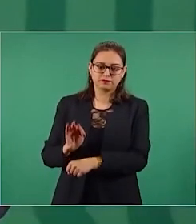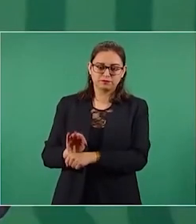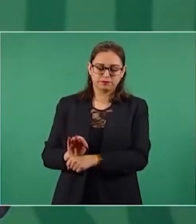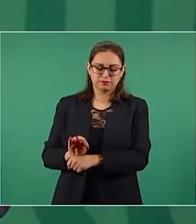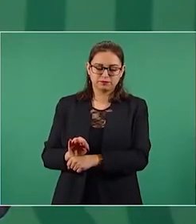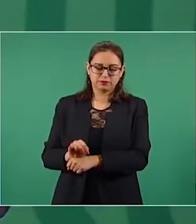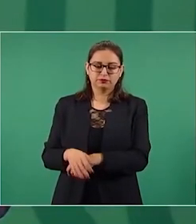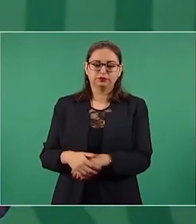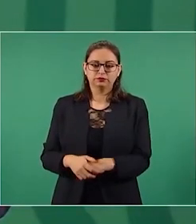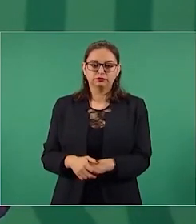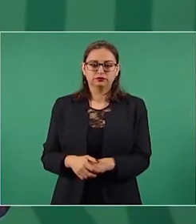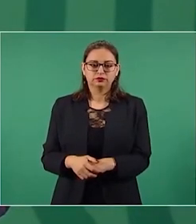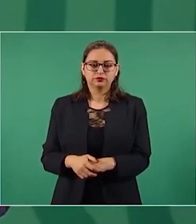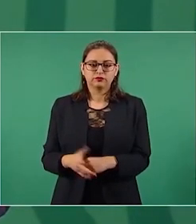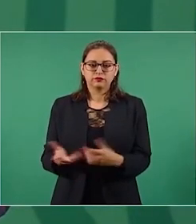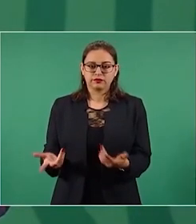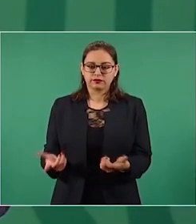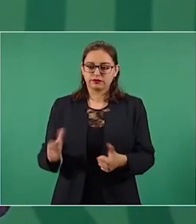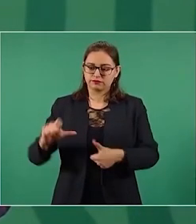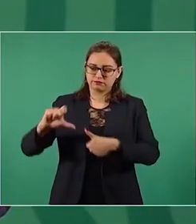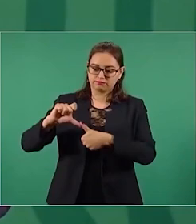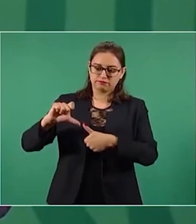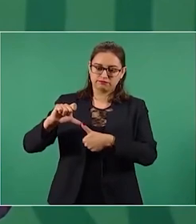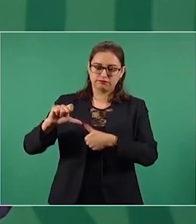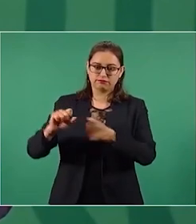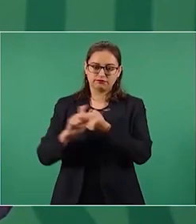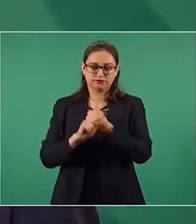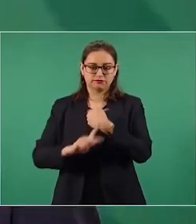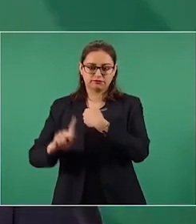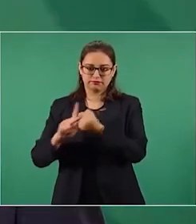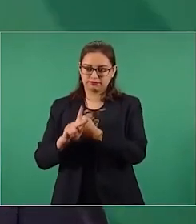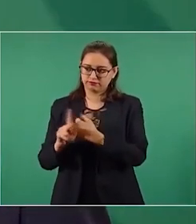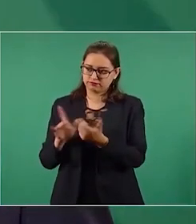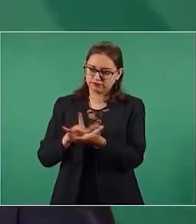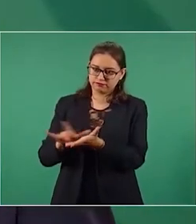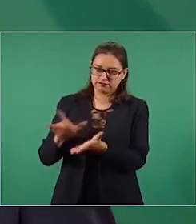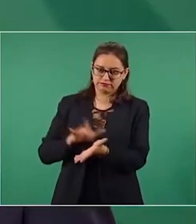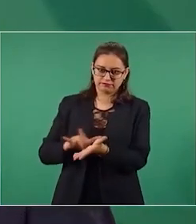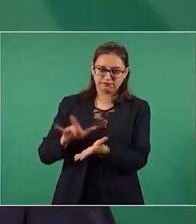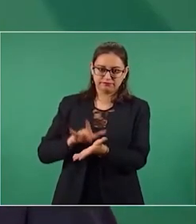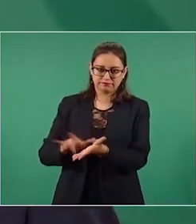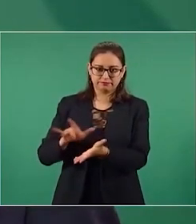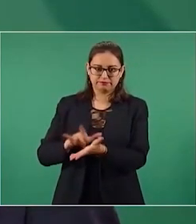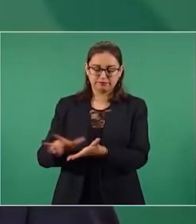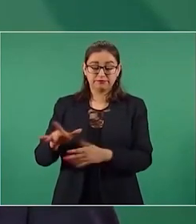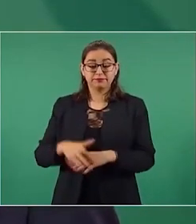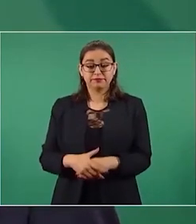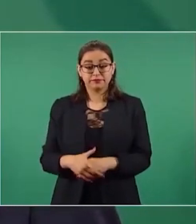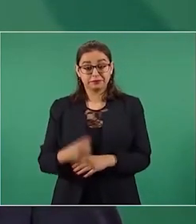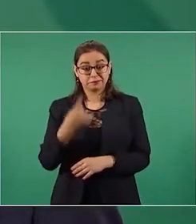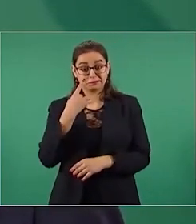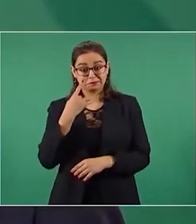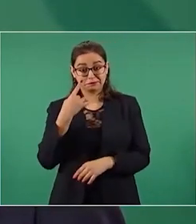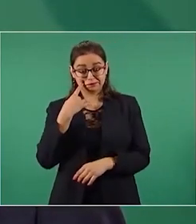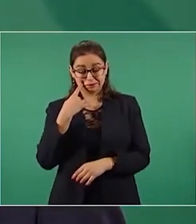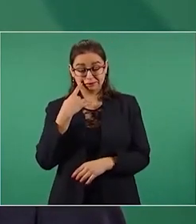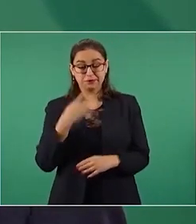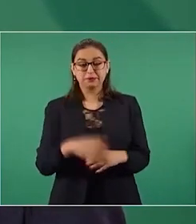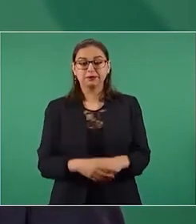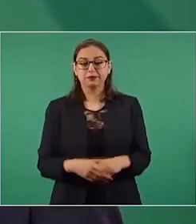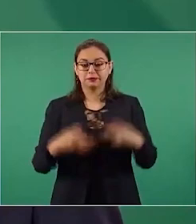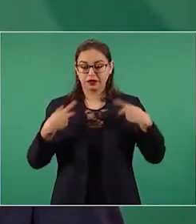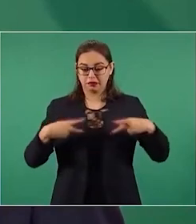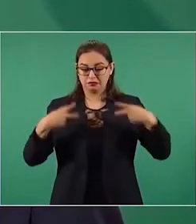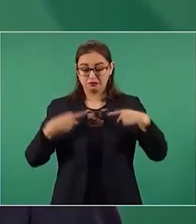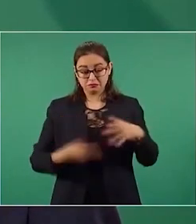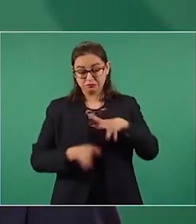Los países de Centroamérica, porque de todo el flujo migratorio, el